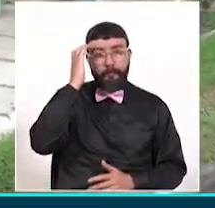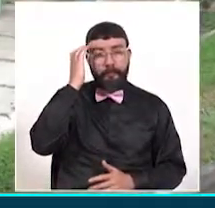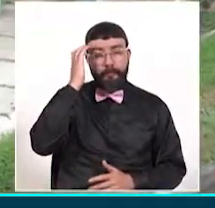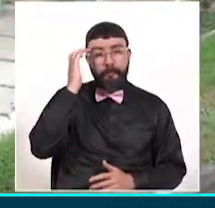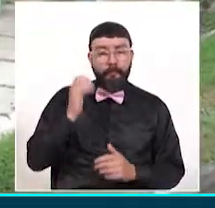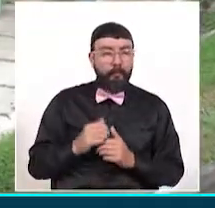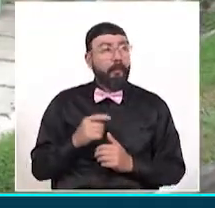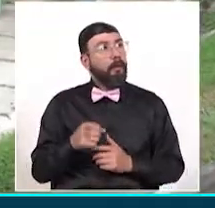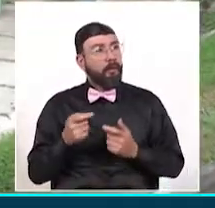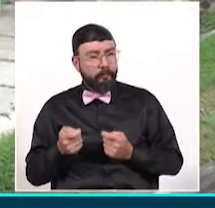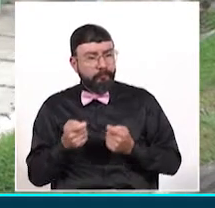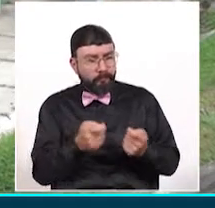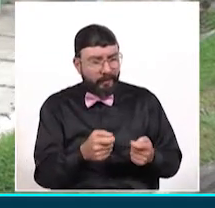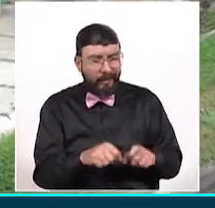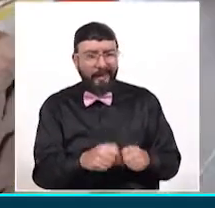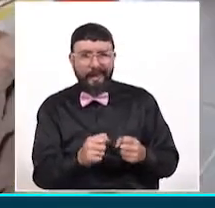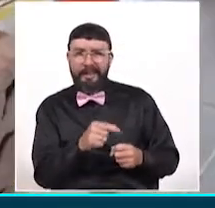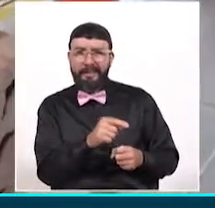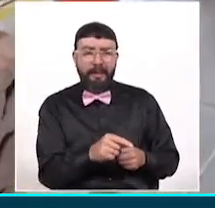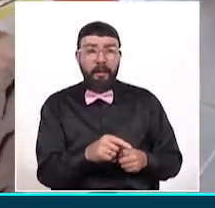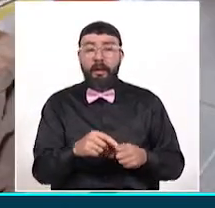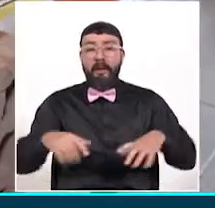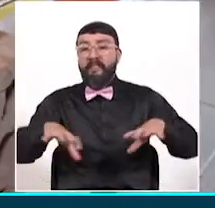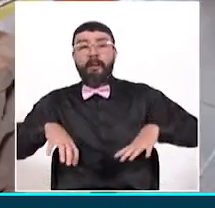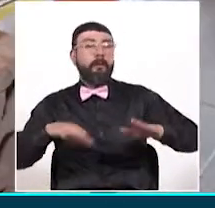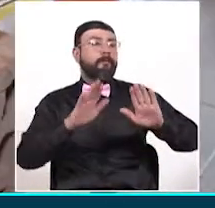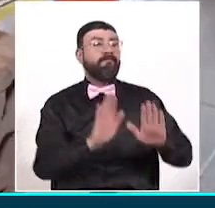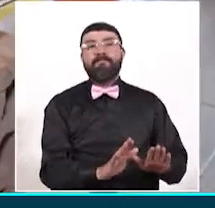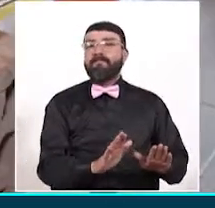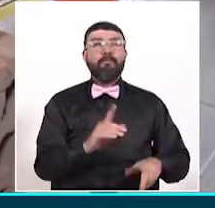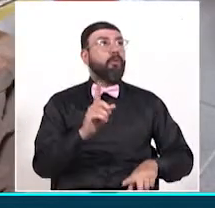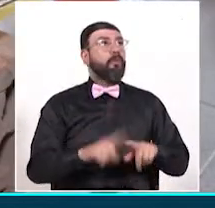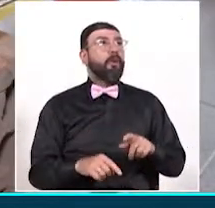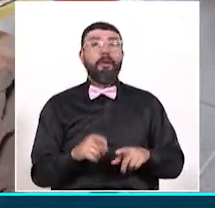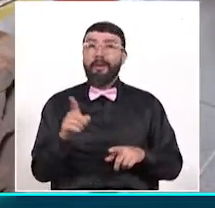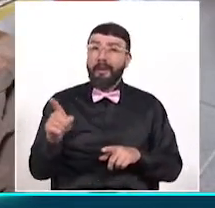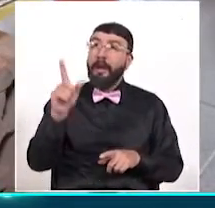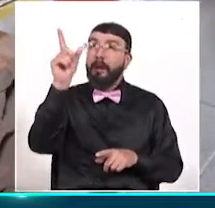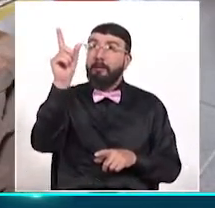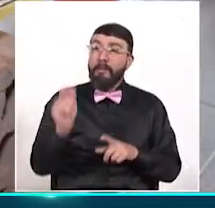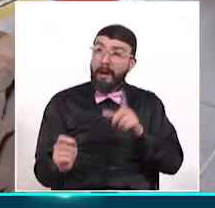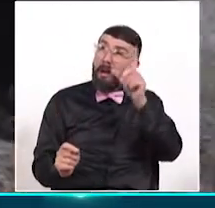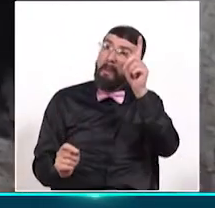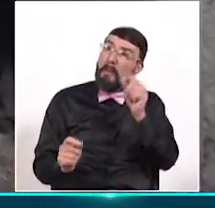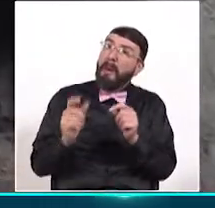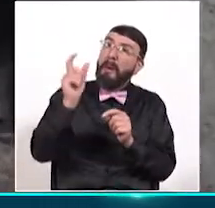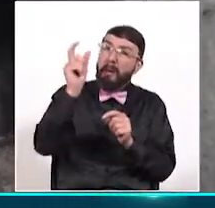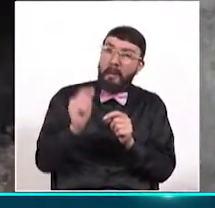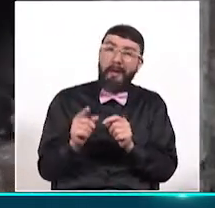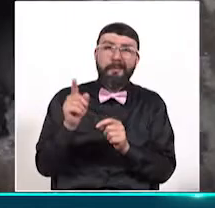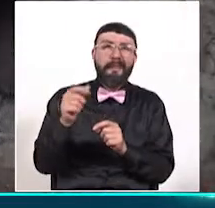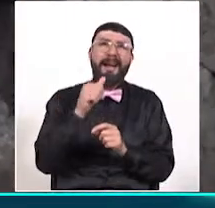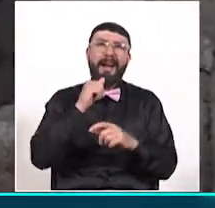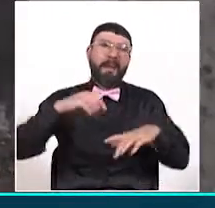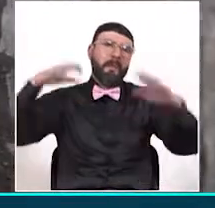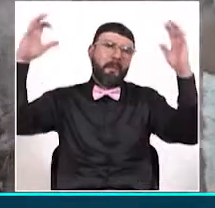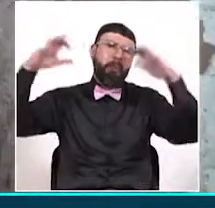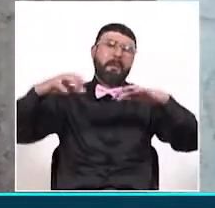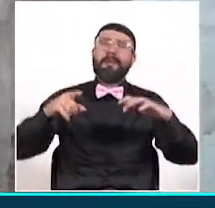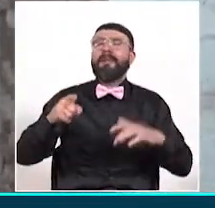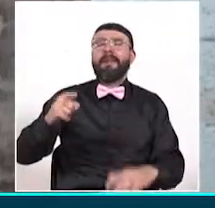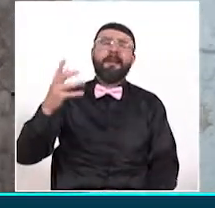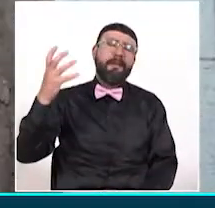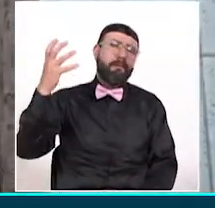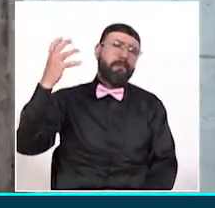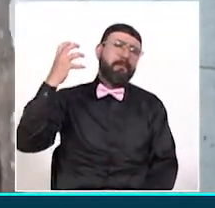Implementación deportiva dañada, eventos suspendidos y las ilusiones escurriendo por el sumidero han sido parte de las consecuencias del eterno problema